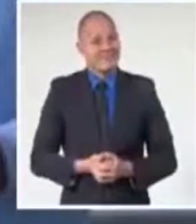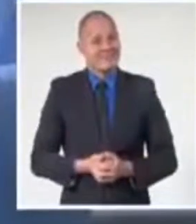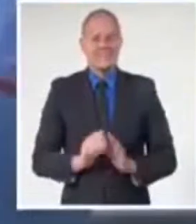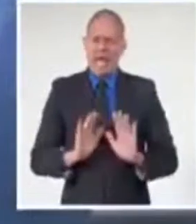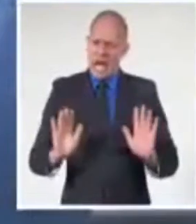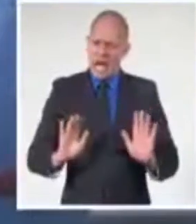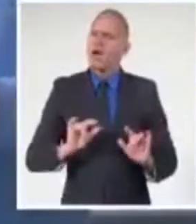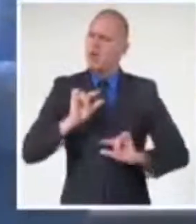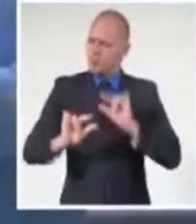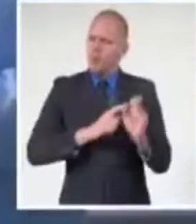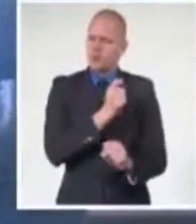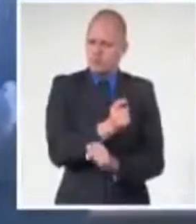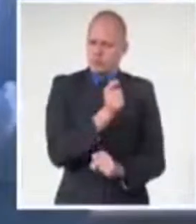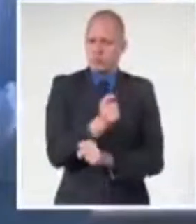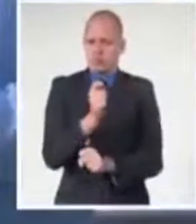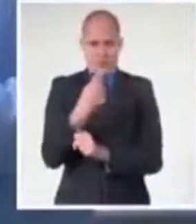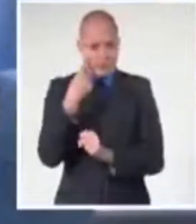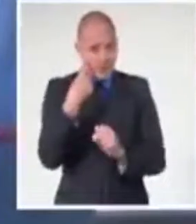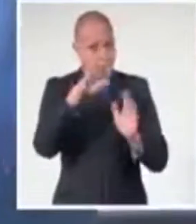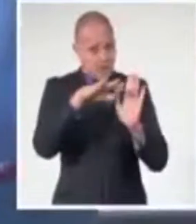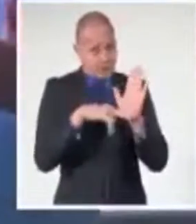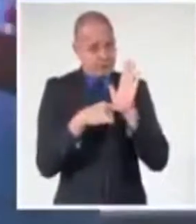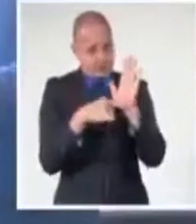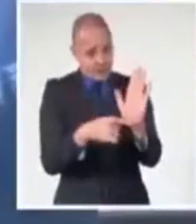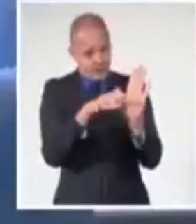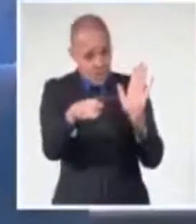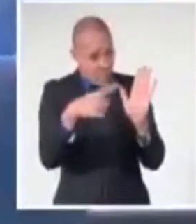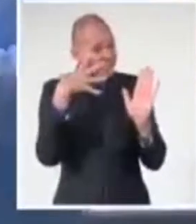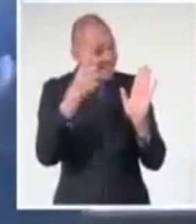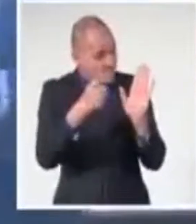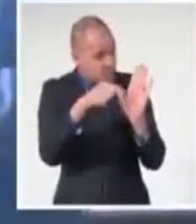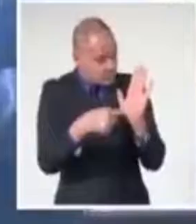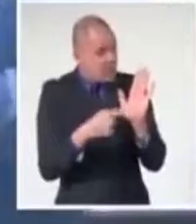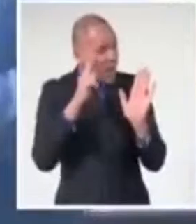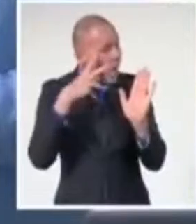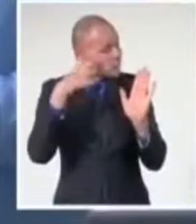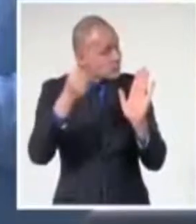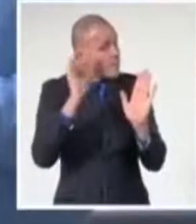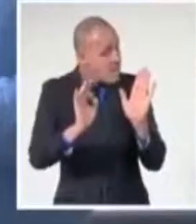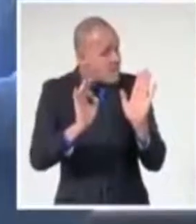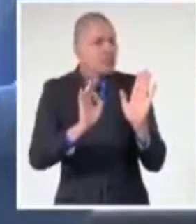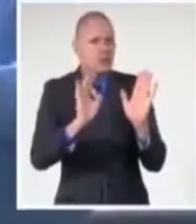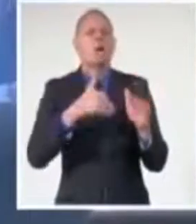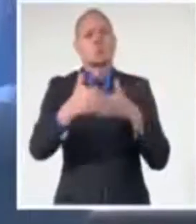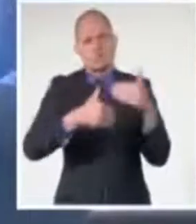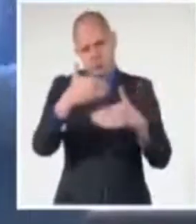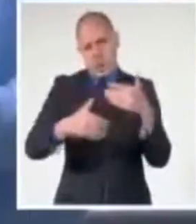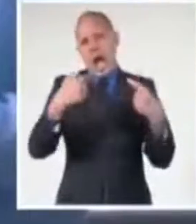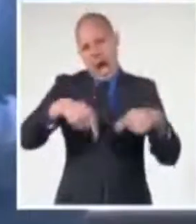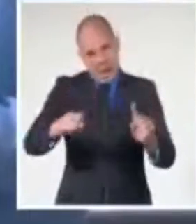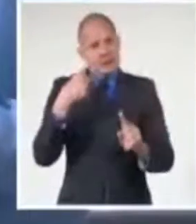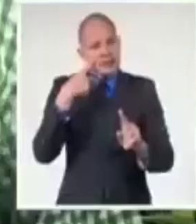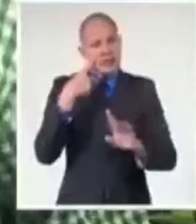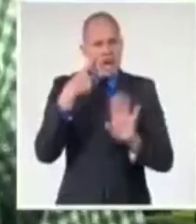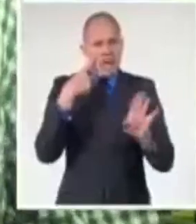venido avanzando en eso, ya prácticamente hay un diseño bastante consensuado de lo que se debe hacer en la actividad agropecuaria, y nosotros apreciamos